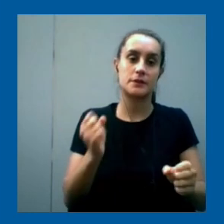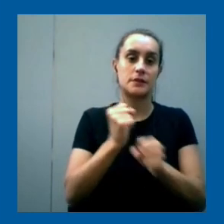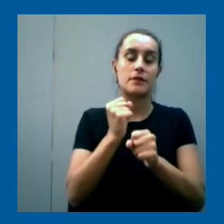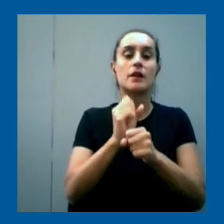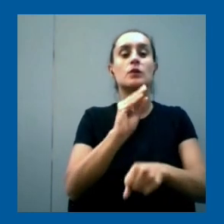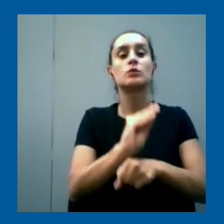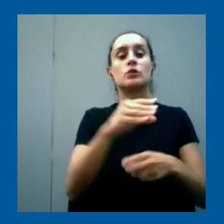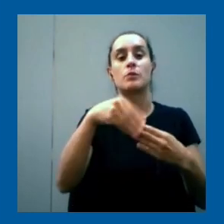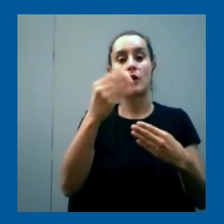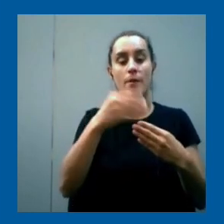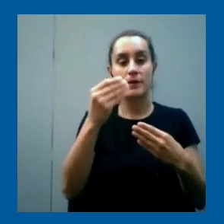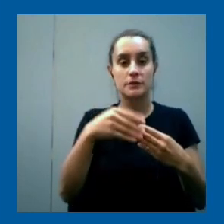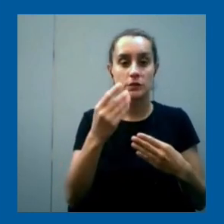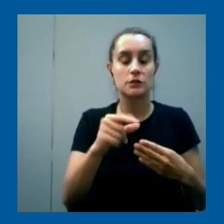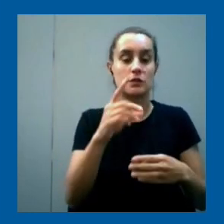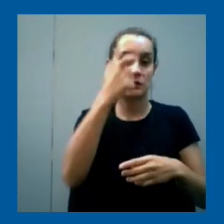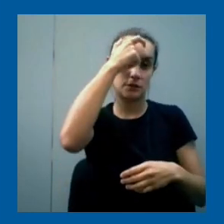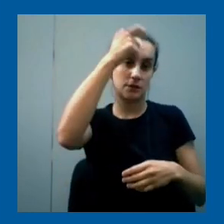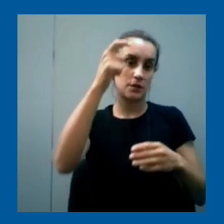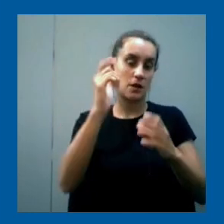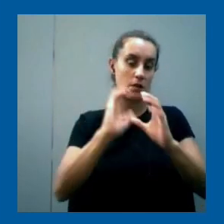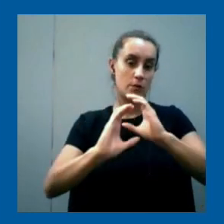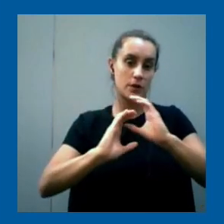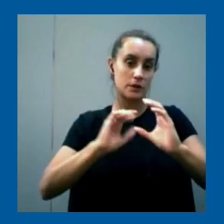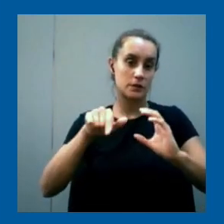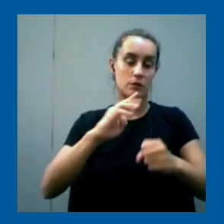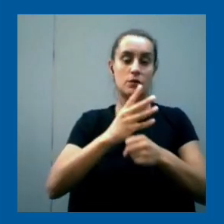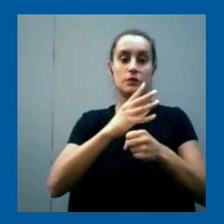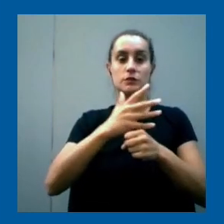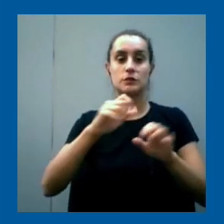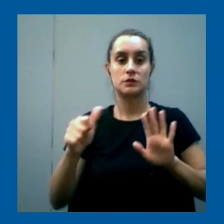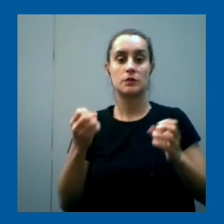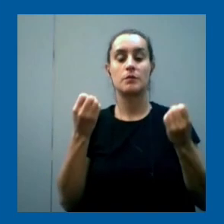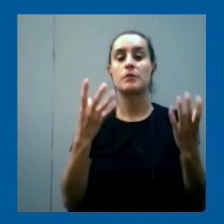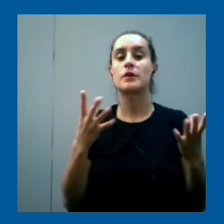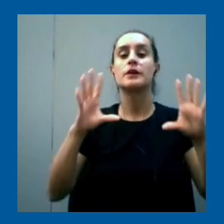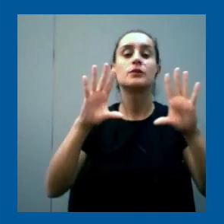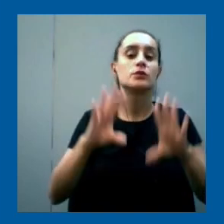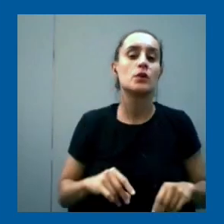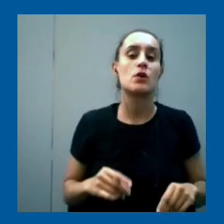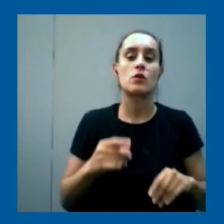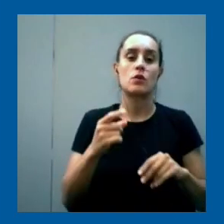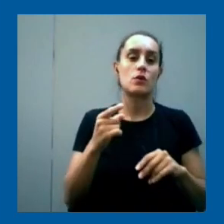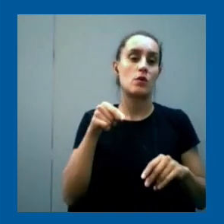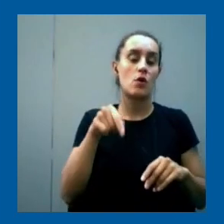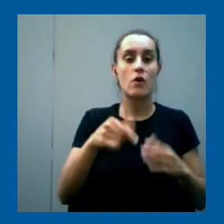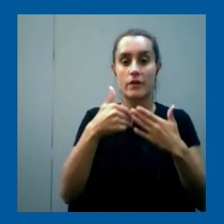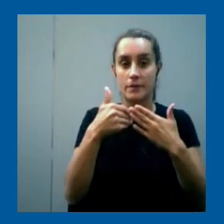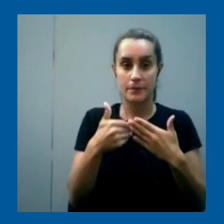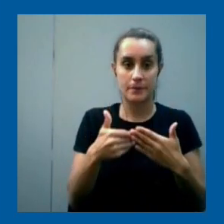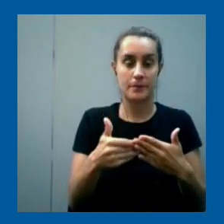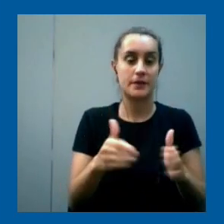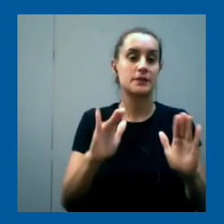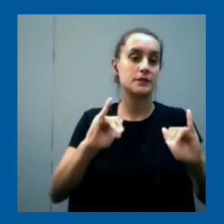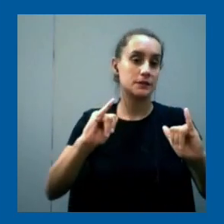de la computación en bachillerato porque además todo lo que son los conocimientos que hoy vamos a empezar a darle a los